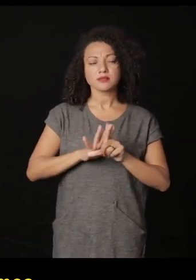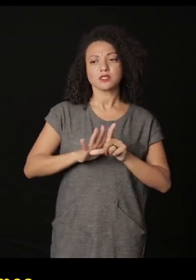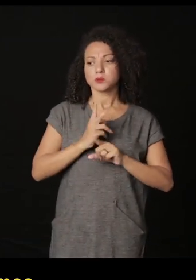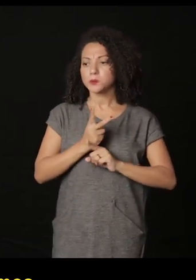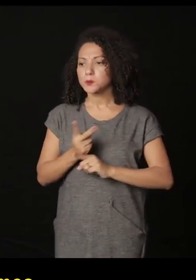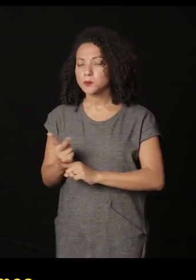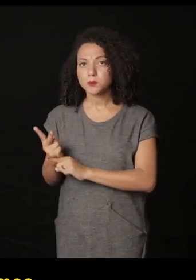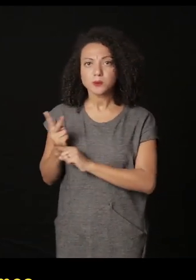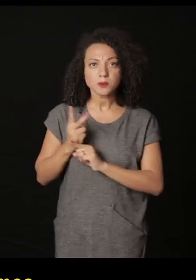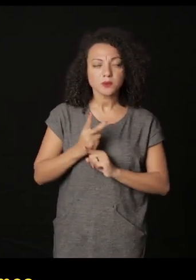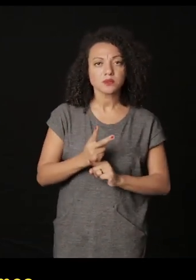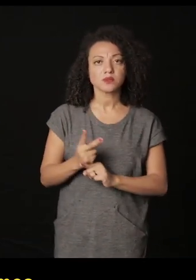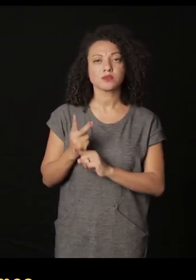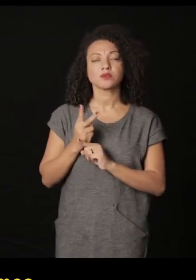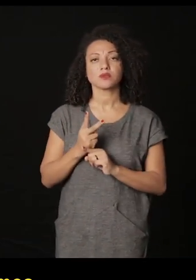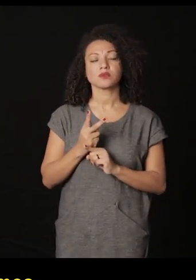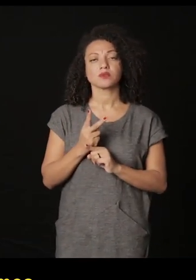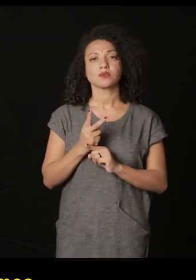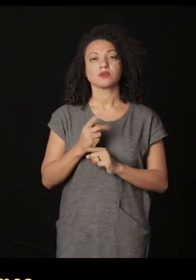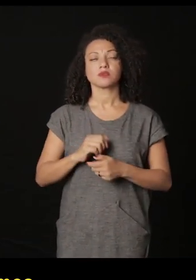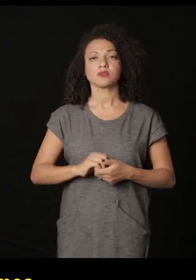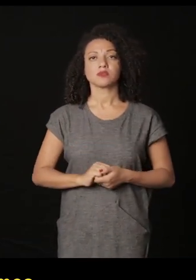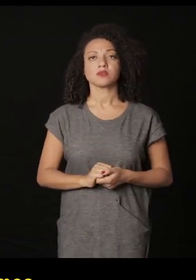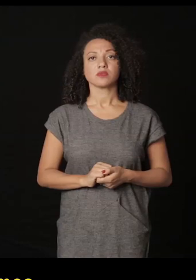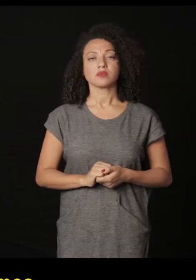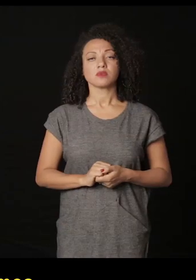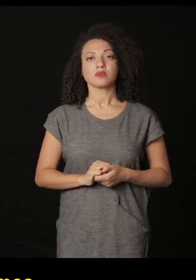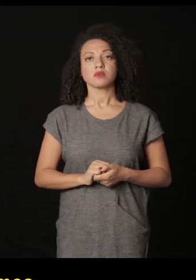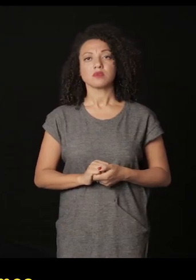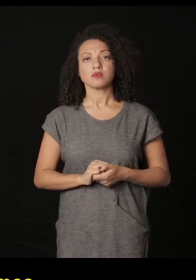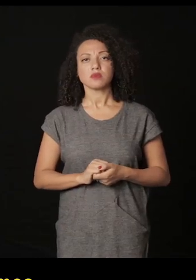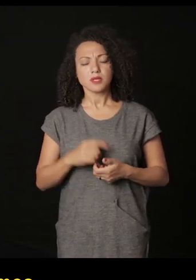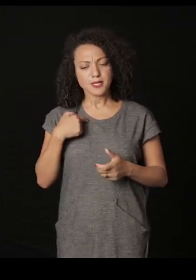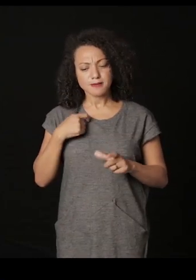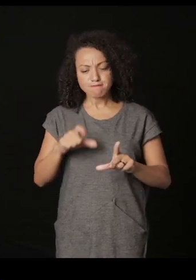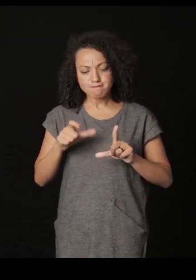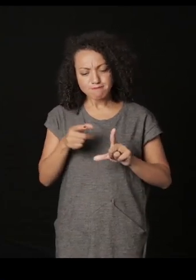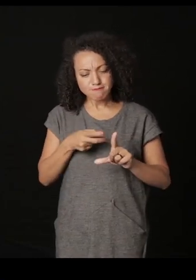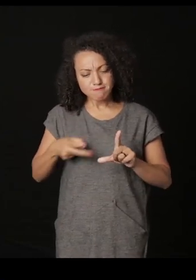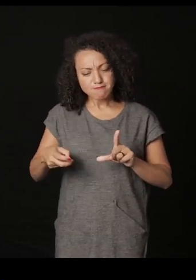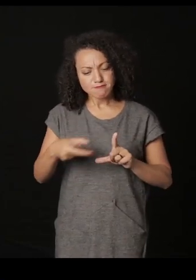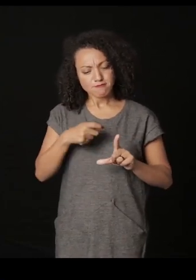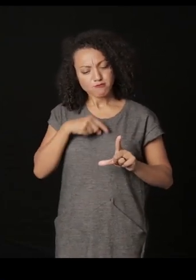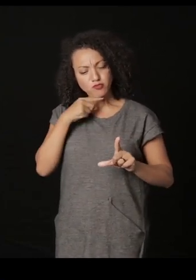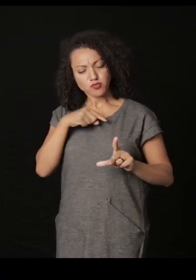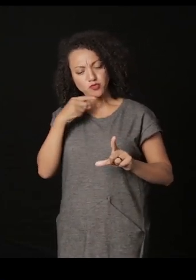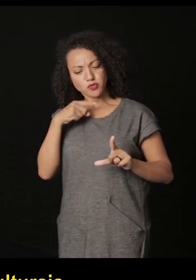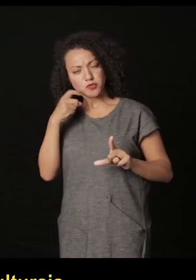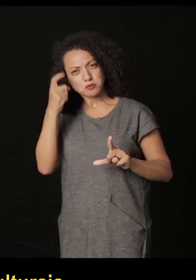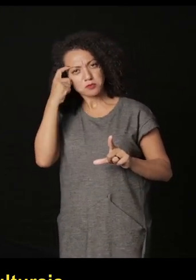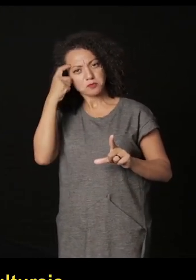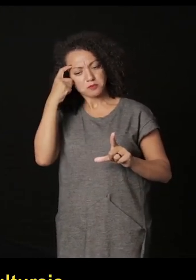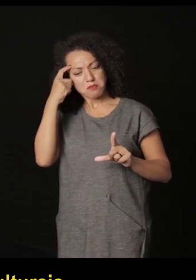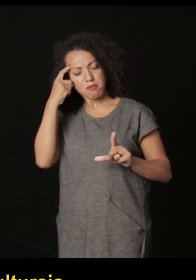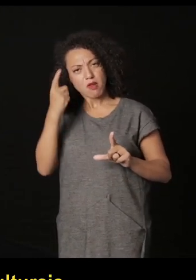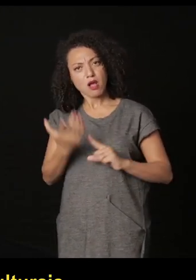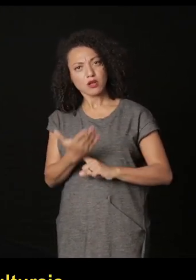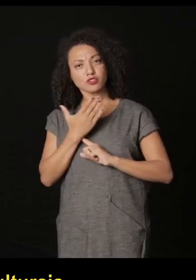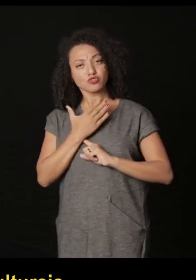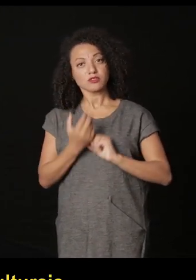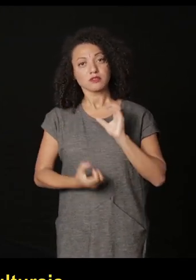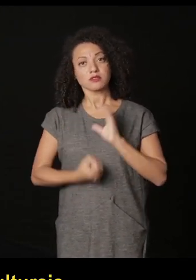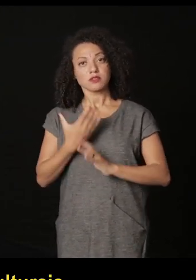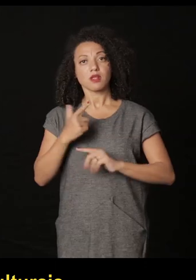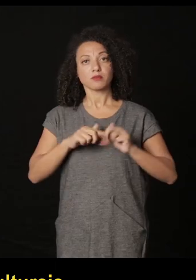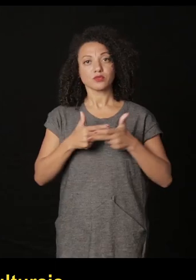proponemos es esta búsqueda de las imágenes de preguntarles de cuestionarles para generar nuevos